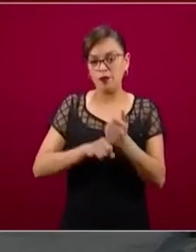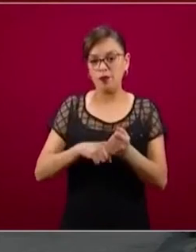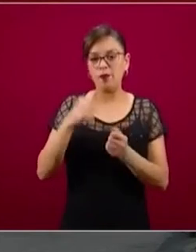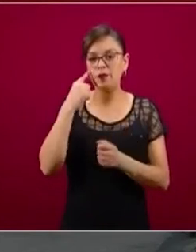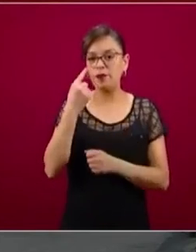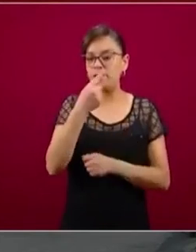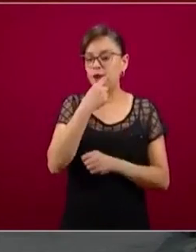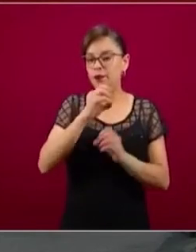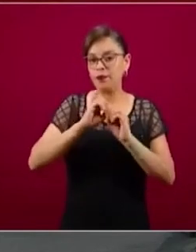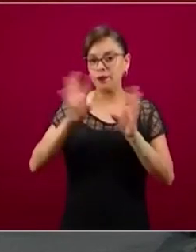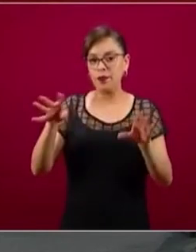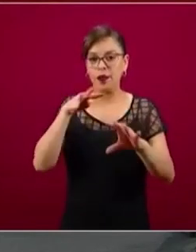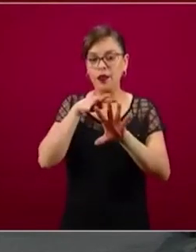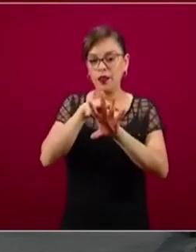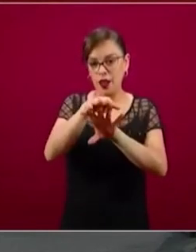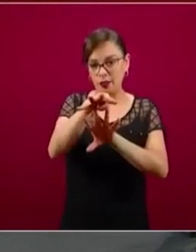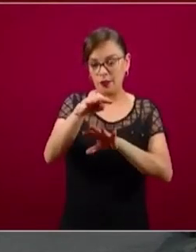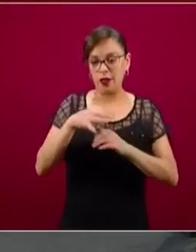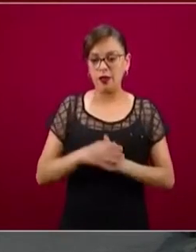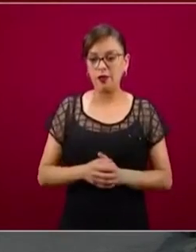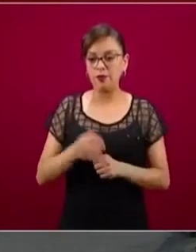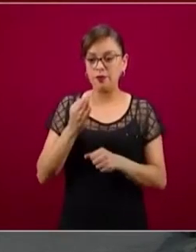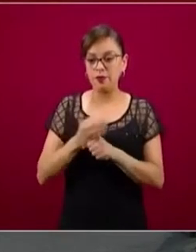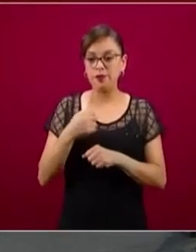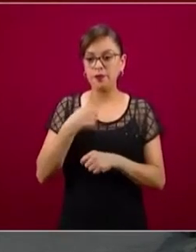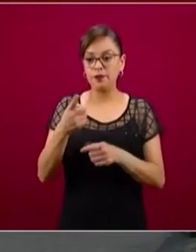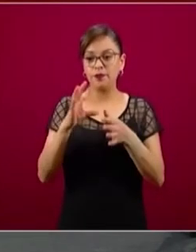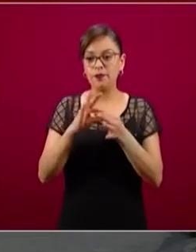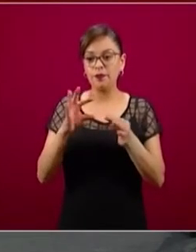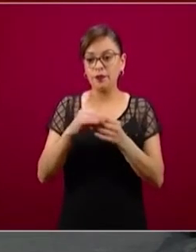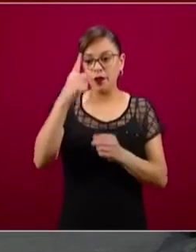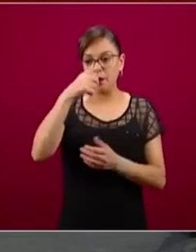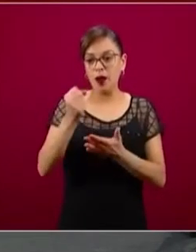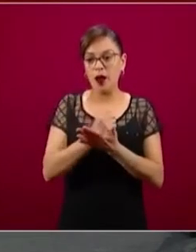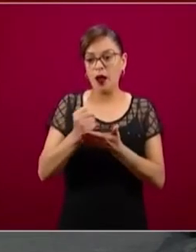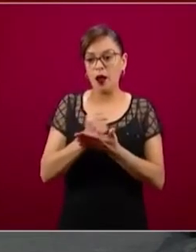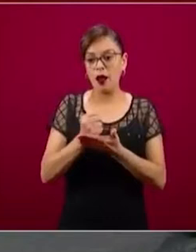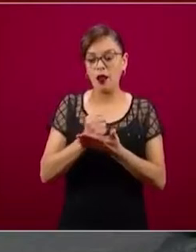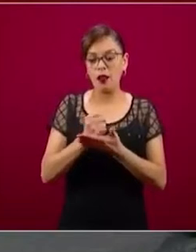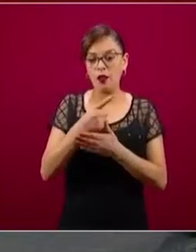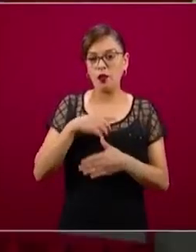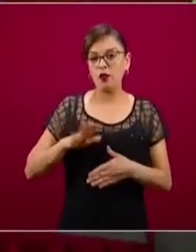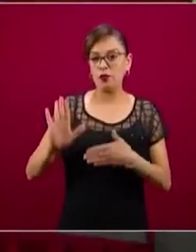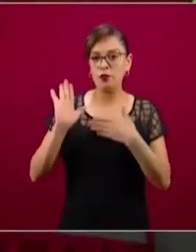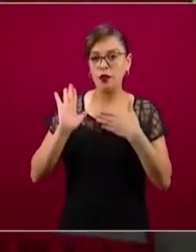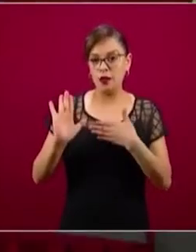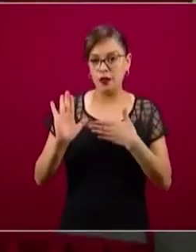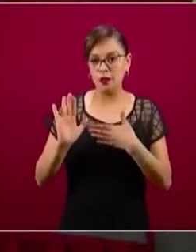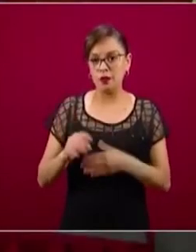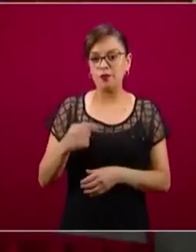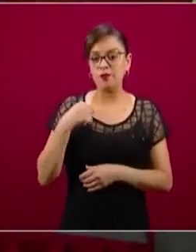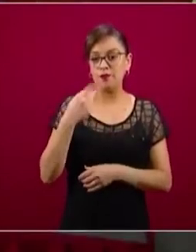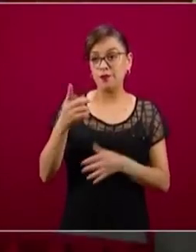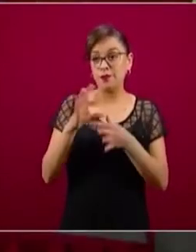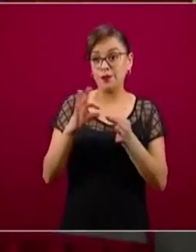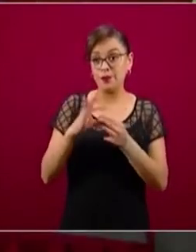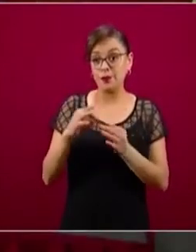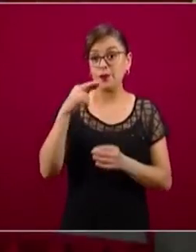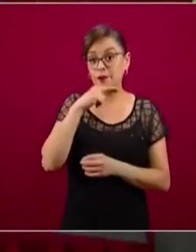Toca hablar de los créditos a la palabra, ya quería ir más rápido para tener tiempo para las preguntas, si no después nos tardamos.